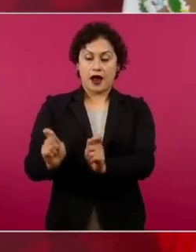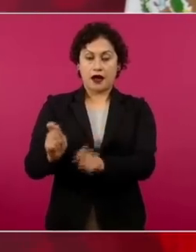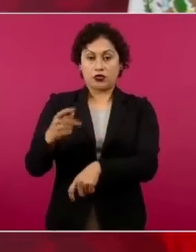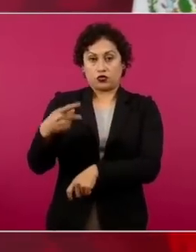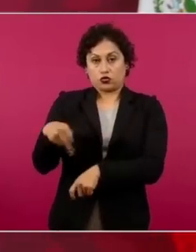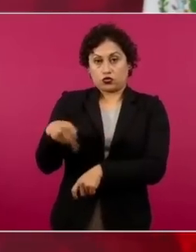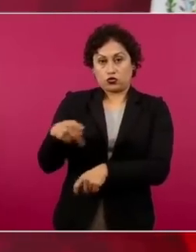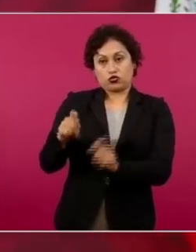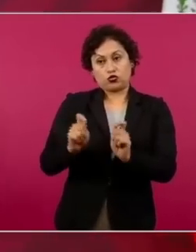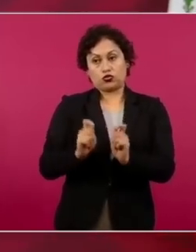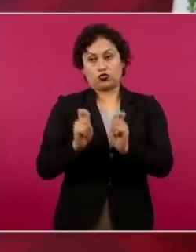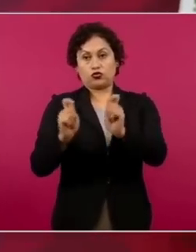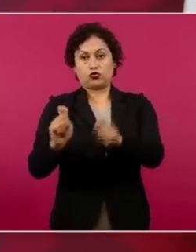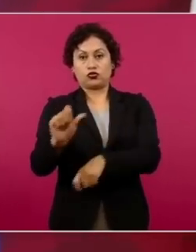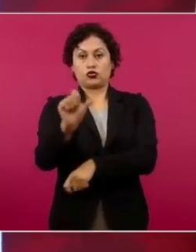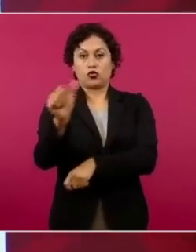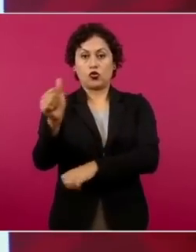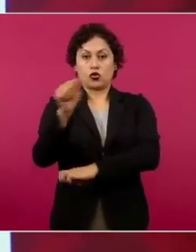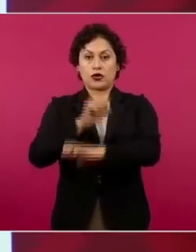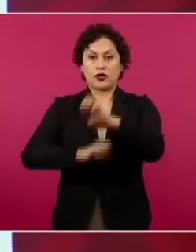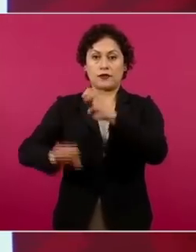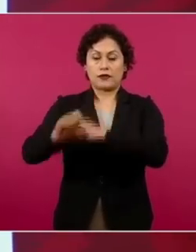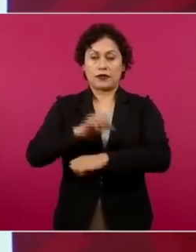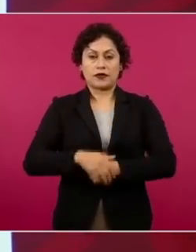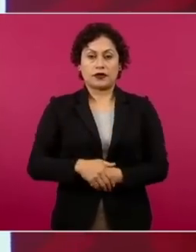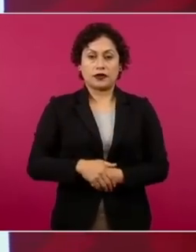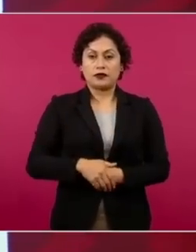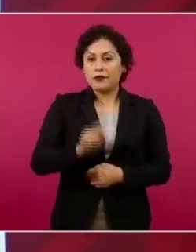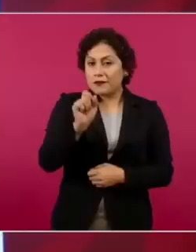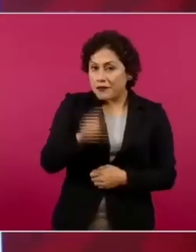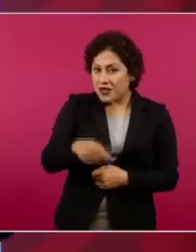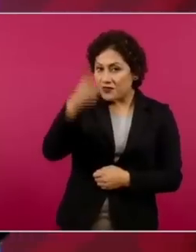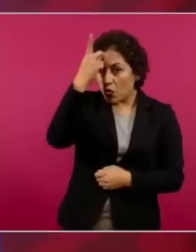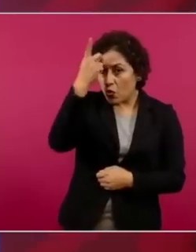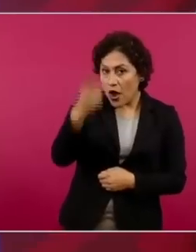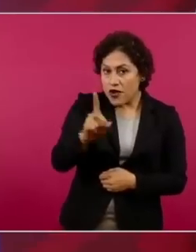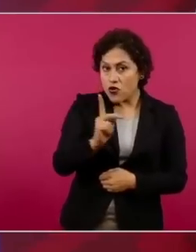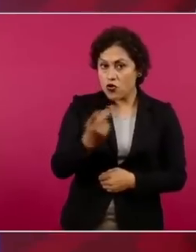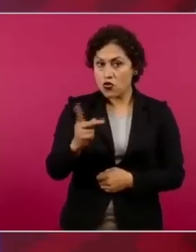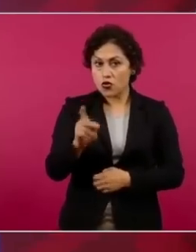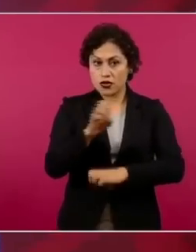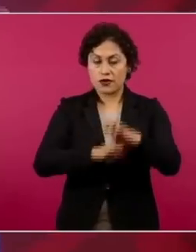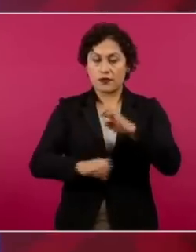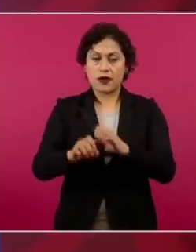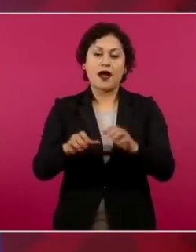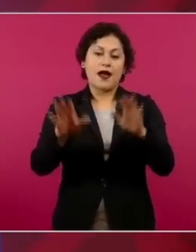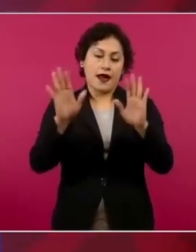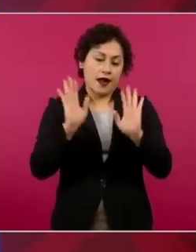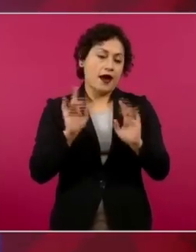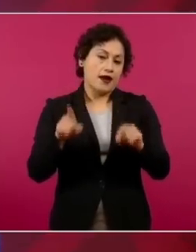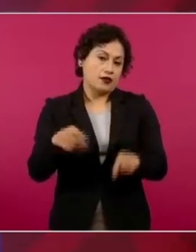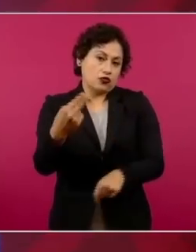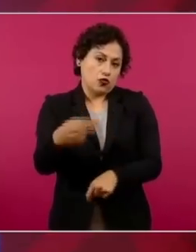a otra empresa… Aliática, que es la misma, son los mismos dos. Sí, o ya cambió de nombre.